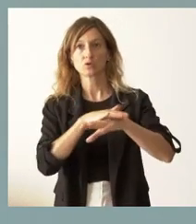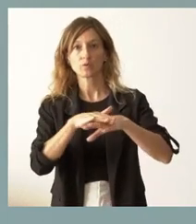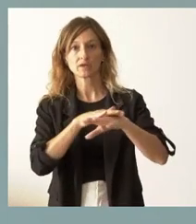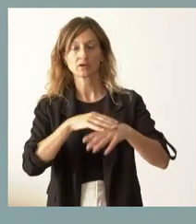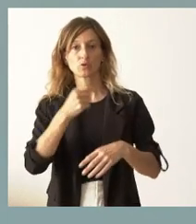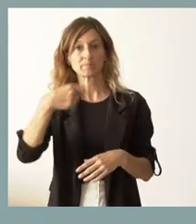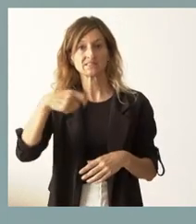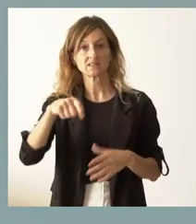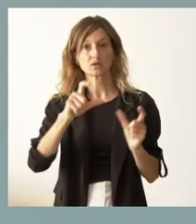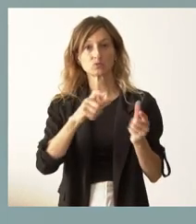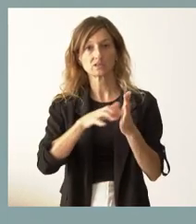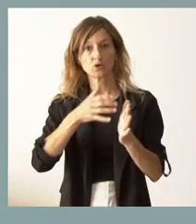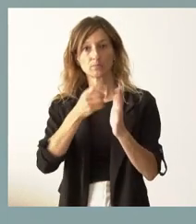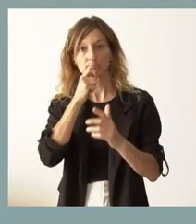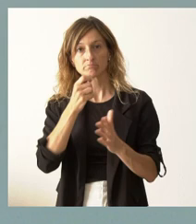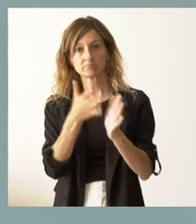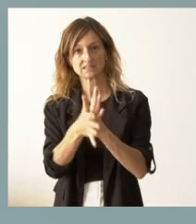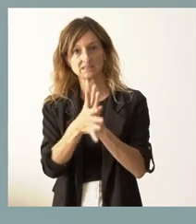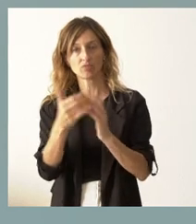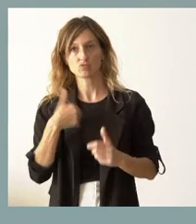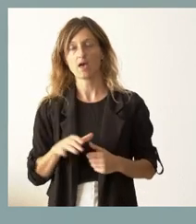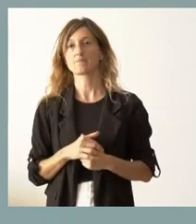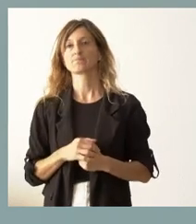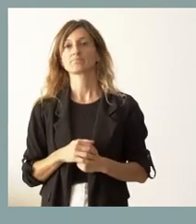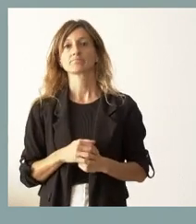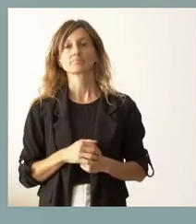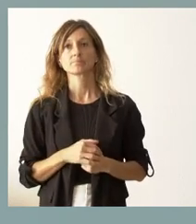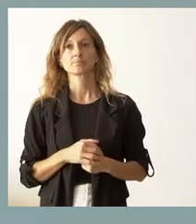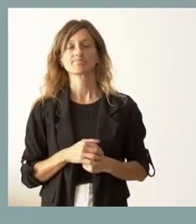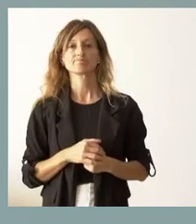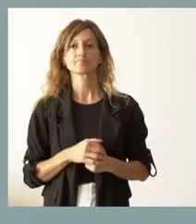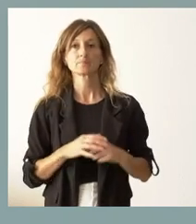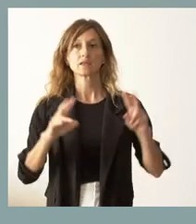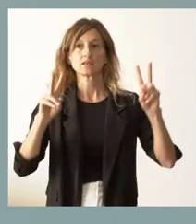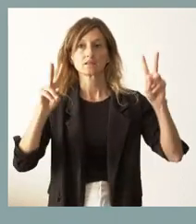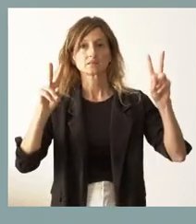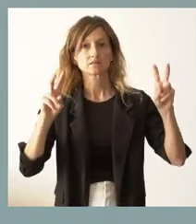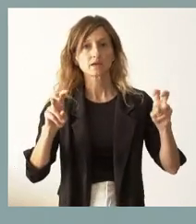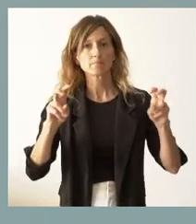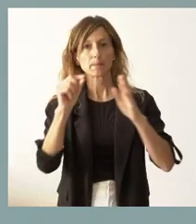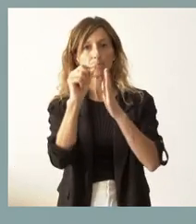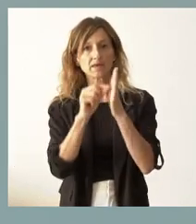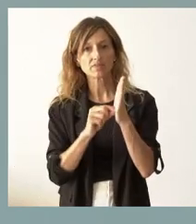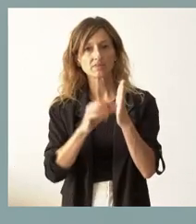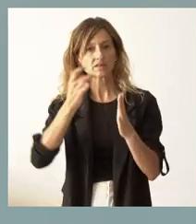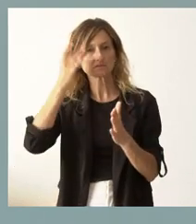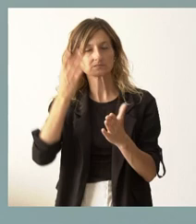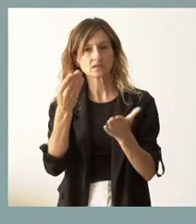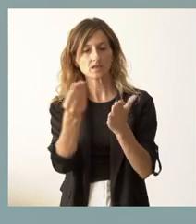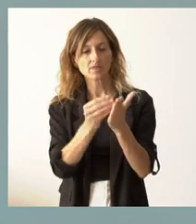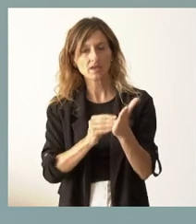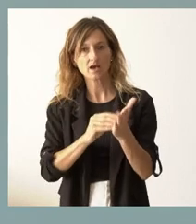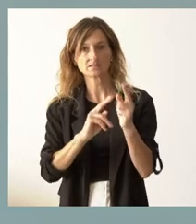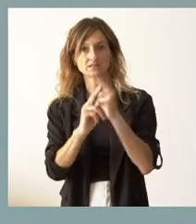de la Junta de Castilla y León, fue una serie de medidas e iniciativas de respuesta